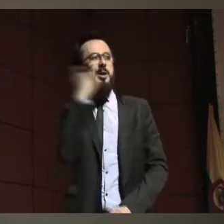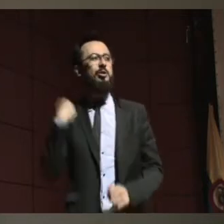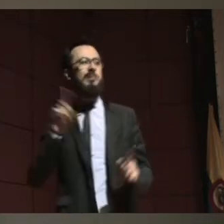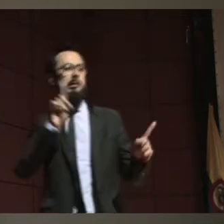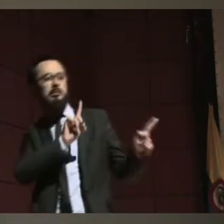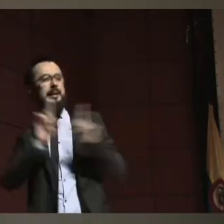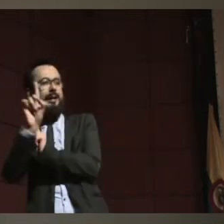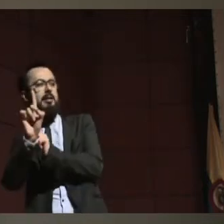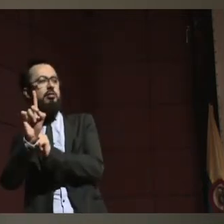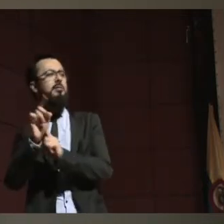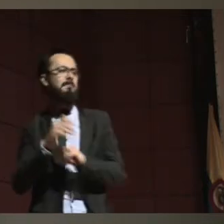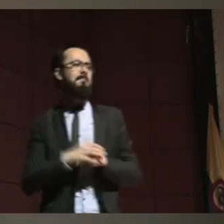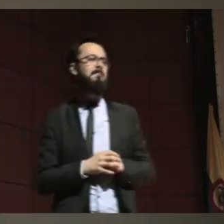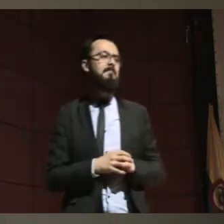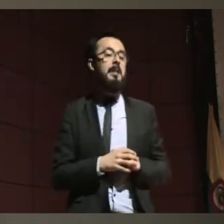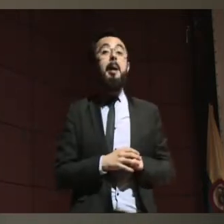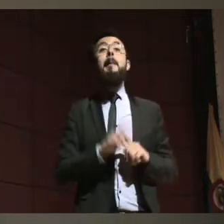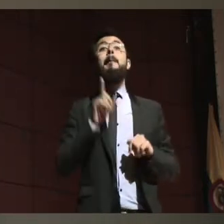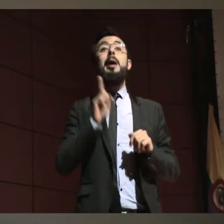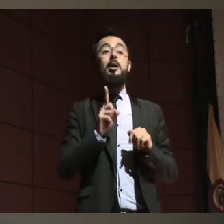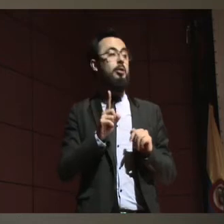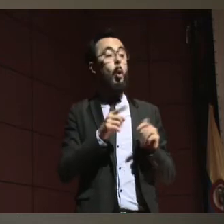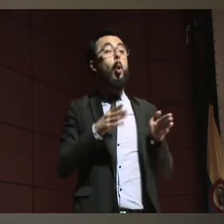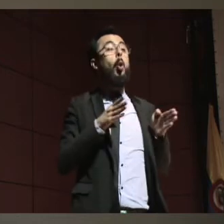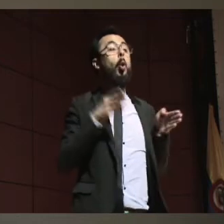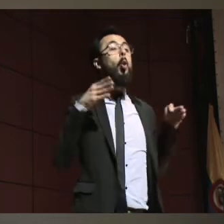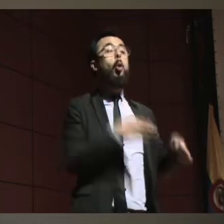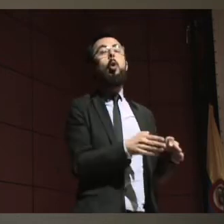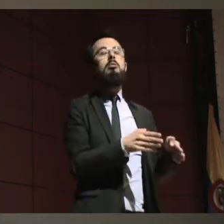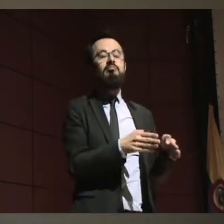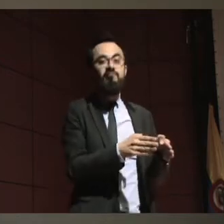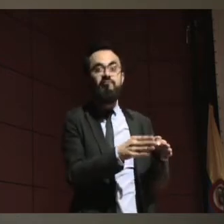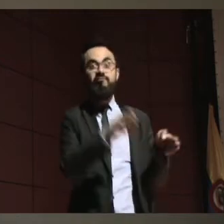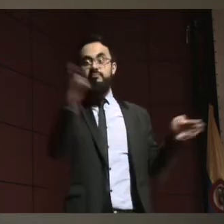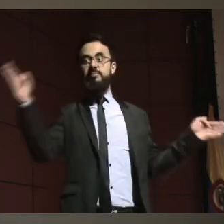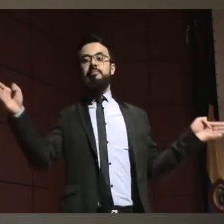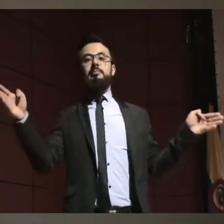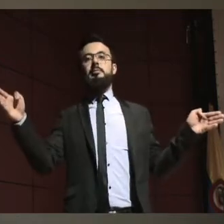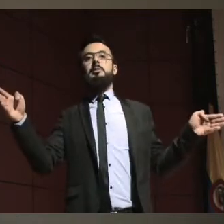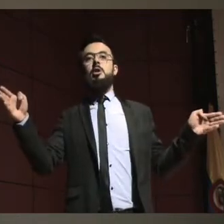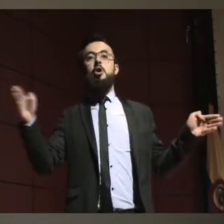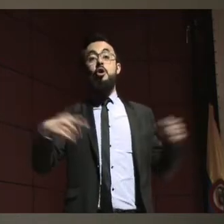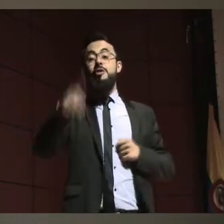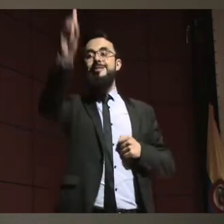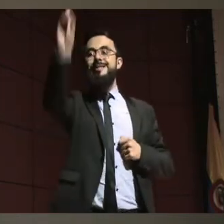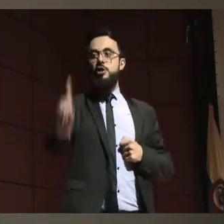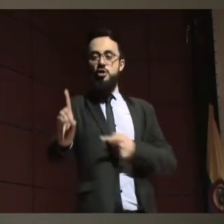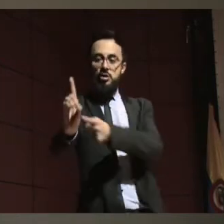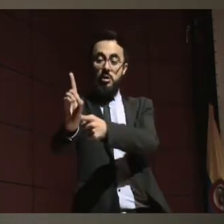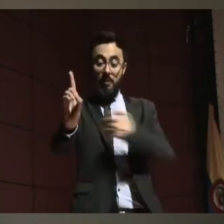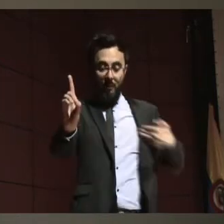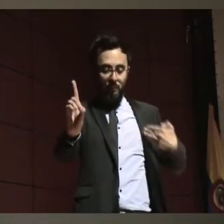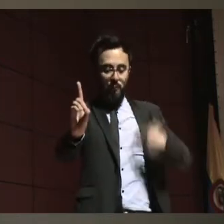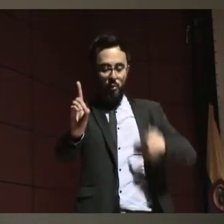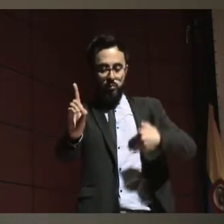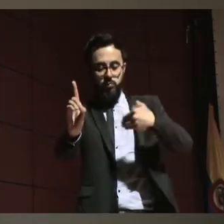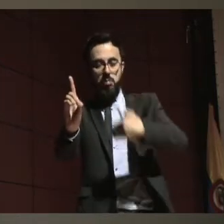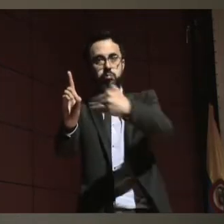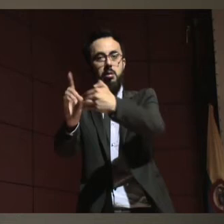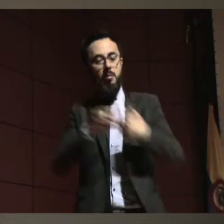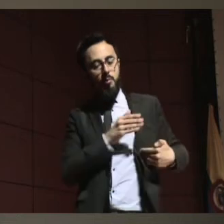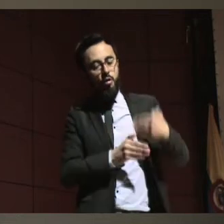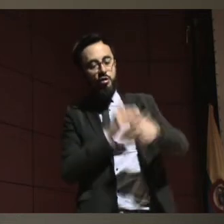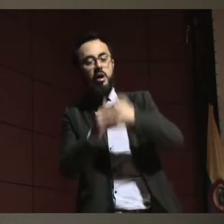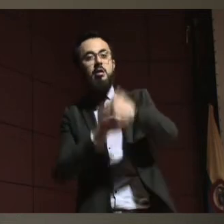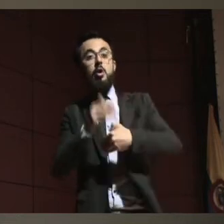pero precisamente de donde nos debemos tomar es que cada uno tiene la forma de hacer este proceso